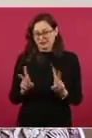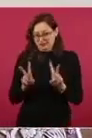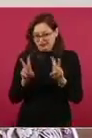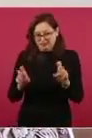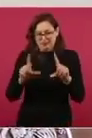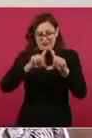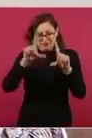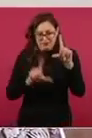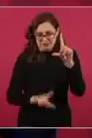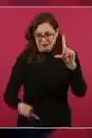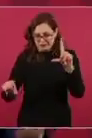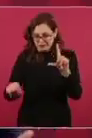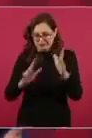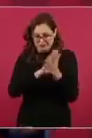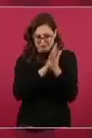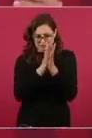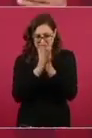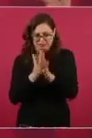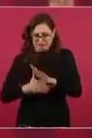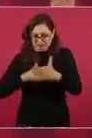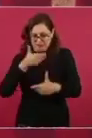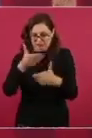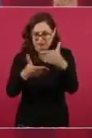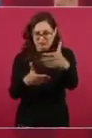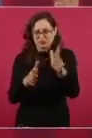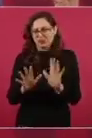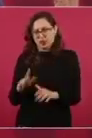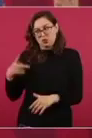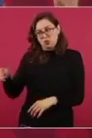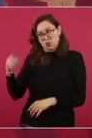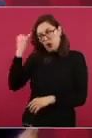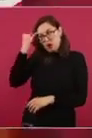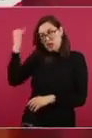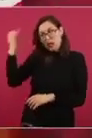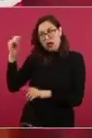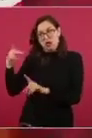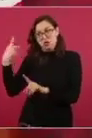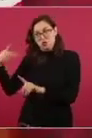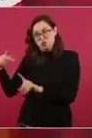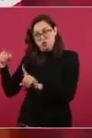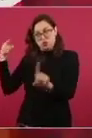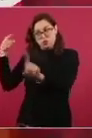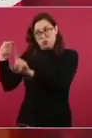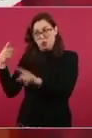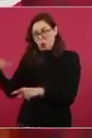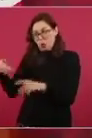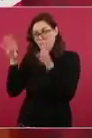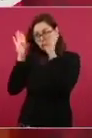ideales, sus pensamientos, su conservadurismo